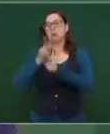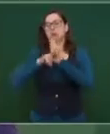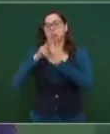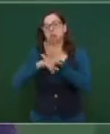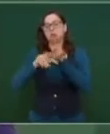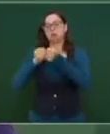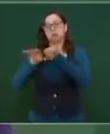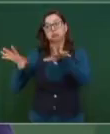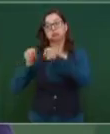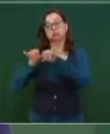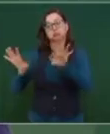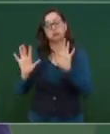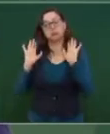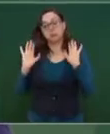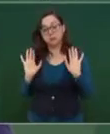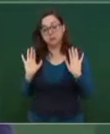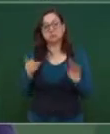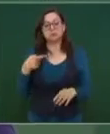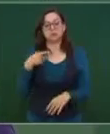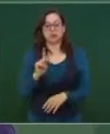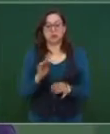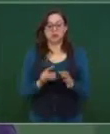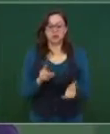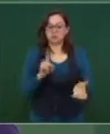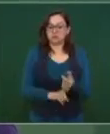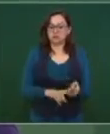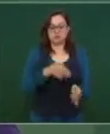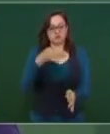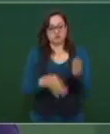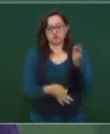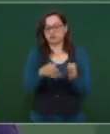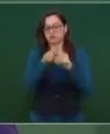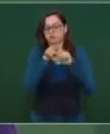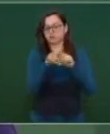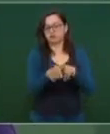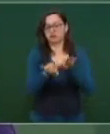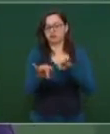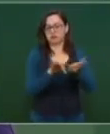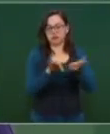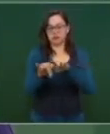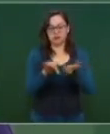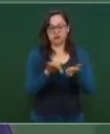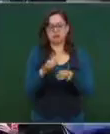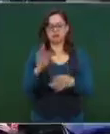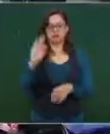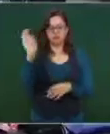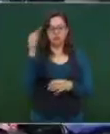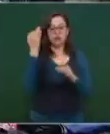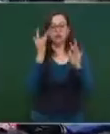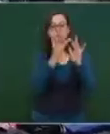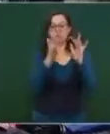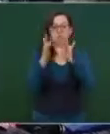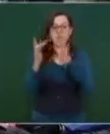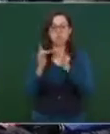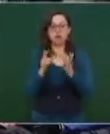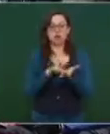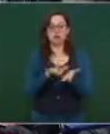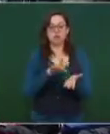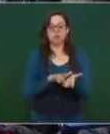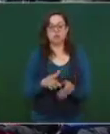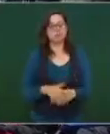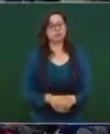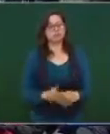que en su momento el tribunal lo pueda hacer y el apoyo con las instituciones federales que estamos teniendo. ¿Sobre las filtraciones en la Fiscalía